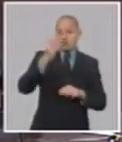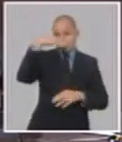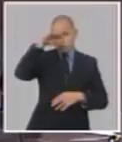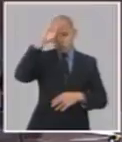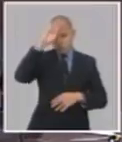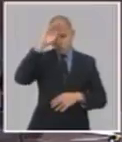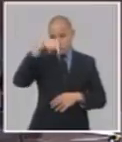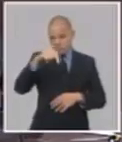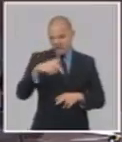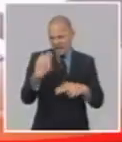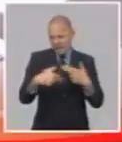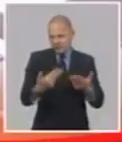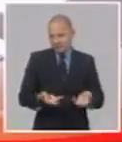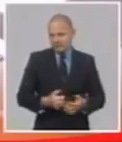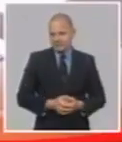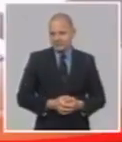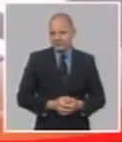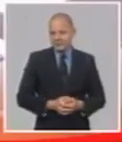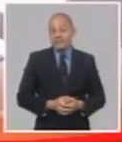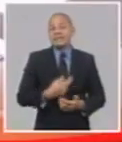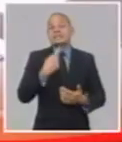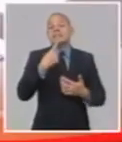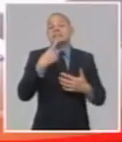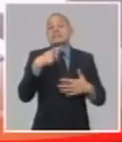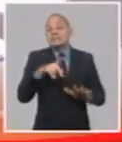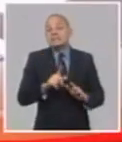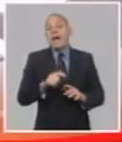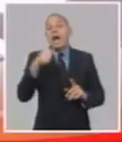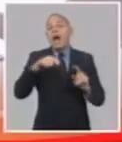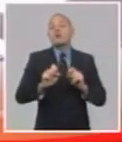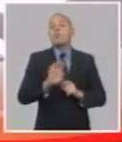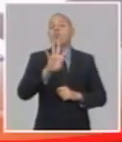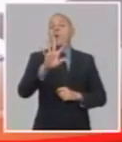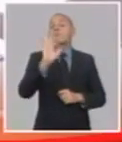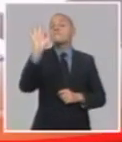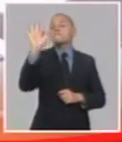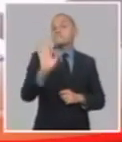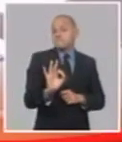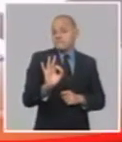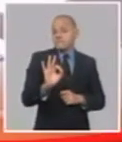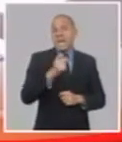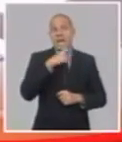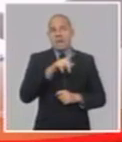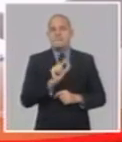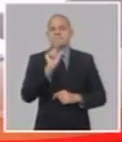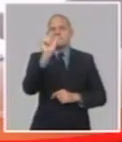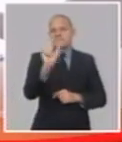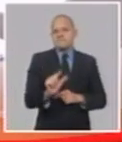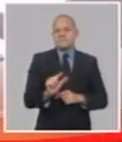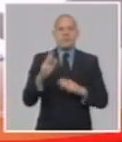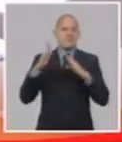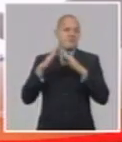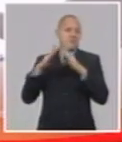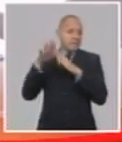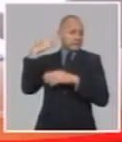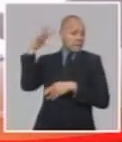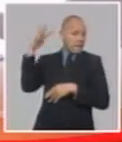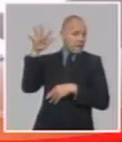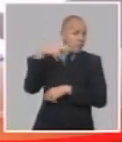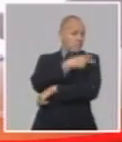monetario un 4% a los cubanos que están en el exterior, es decir, y que tienen